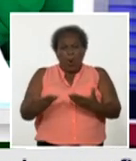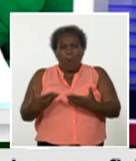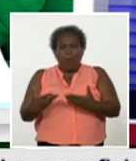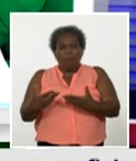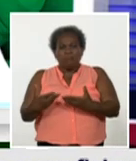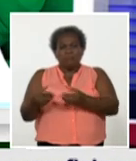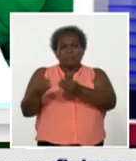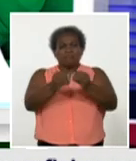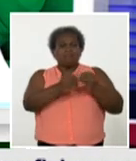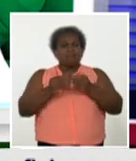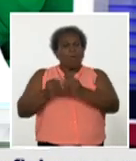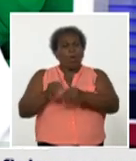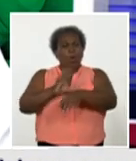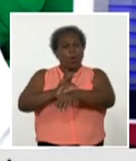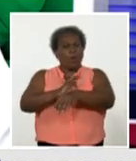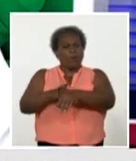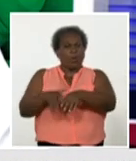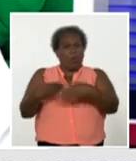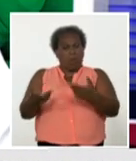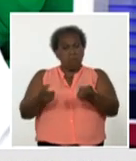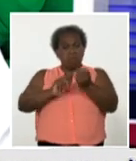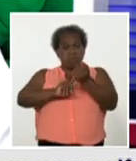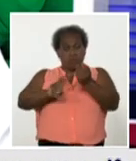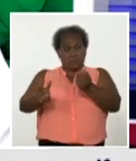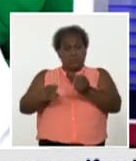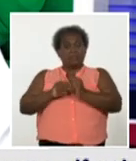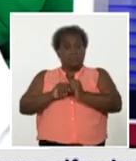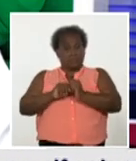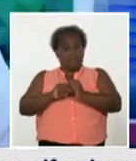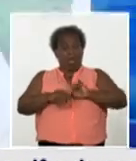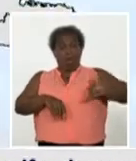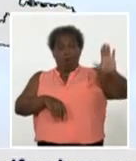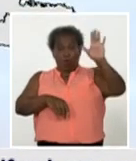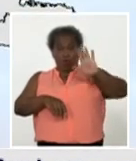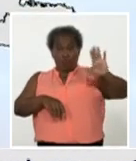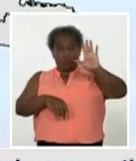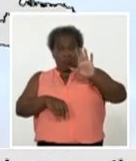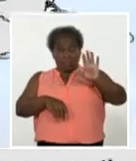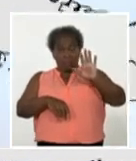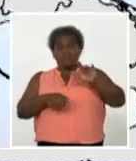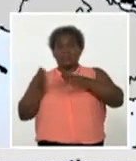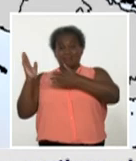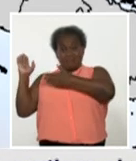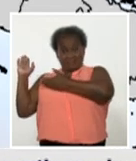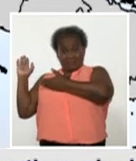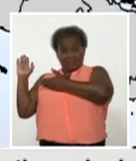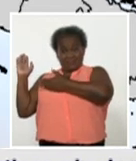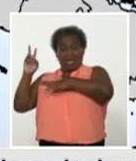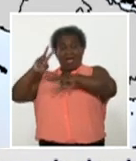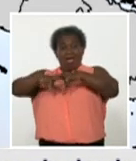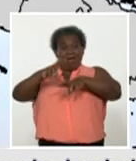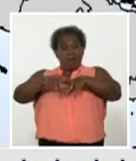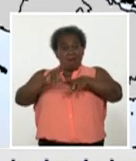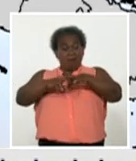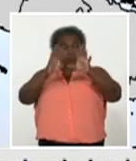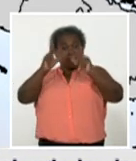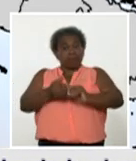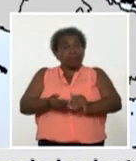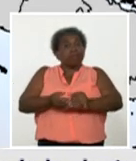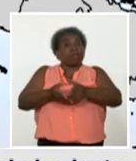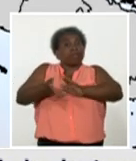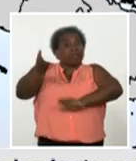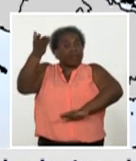Por provincia, el occidente con una complejidad importante, La Habana con una cifra muy elevada,